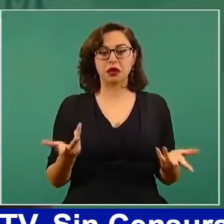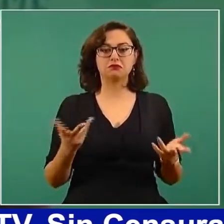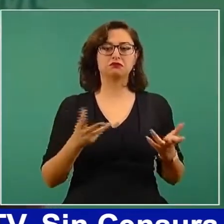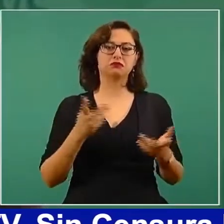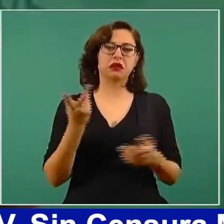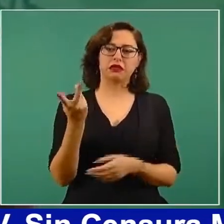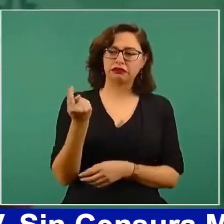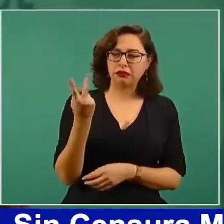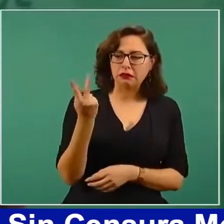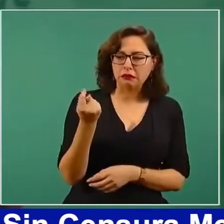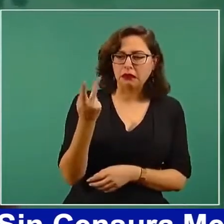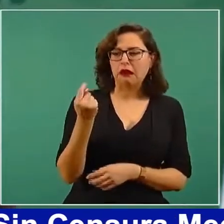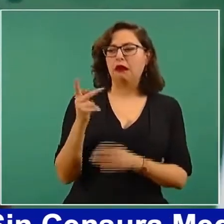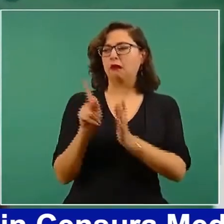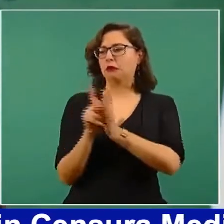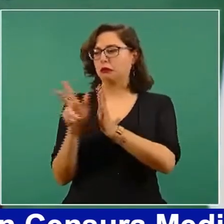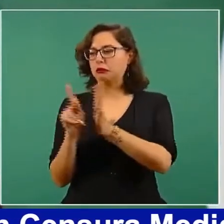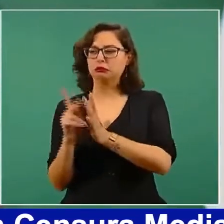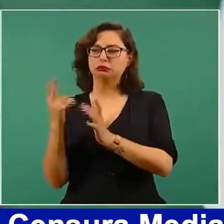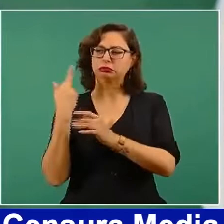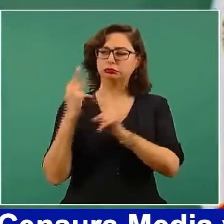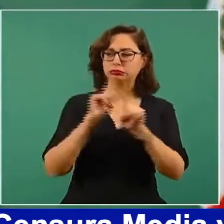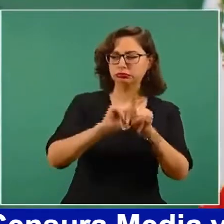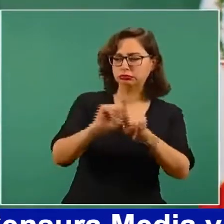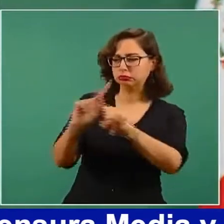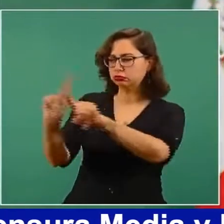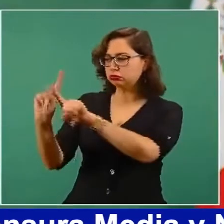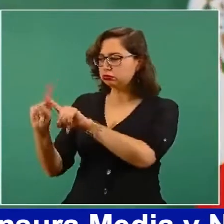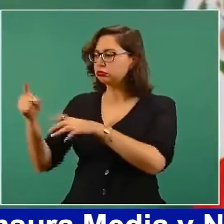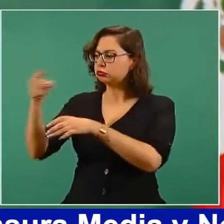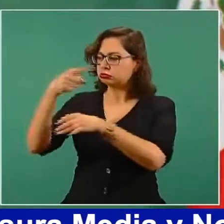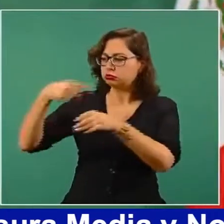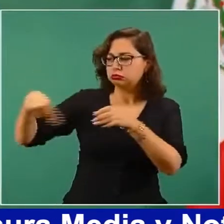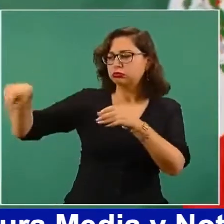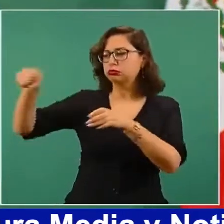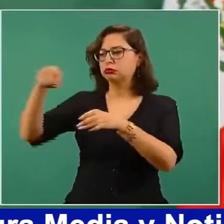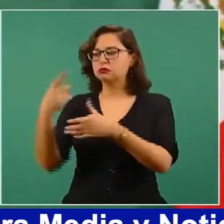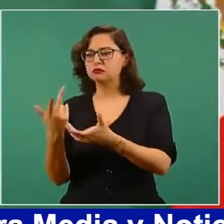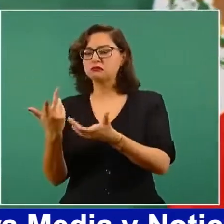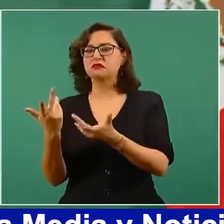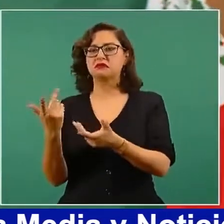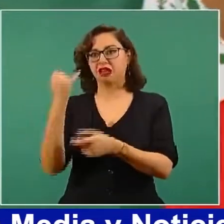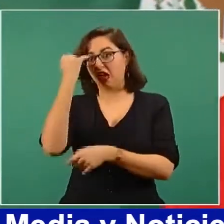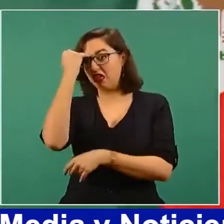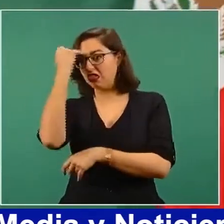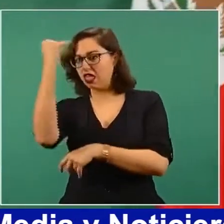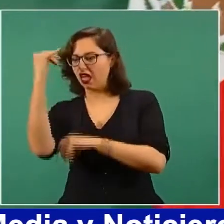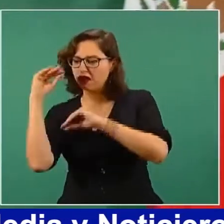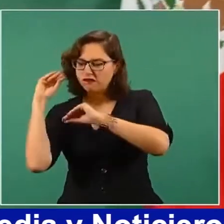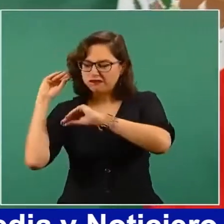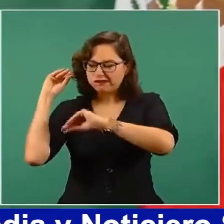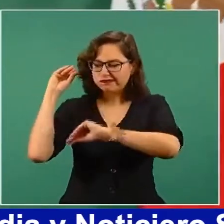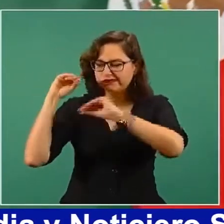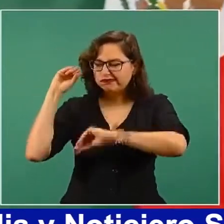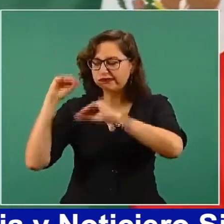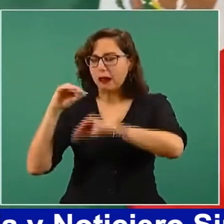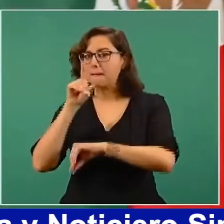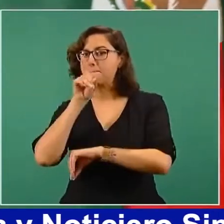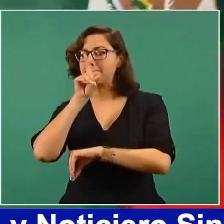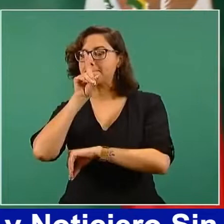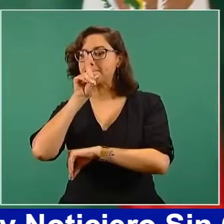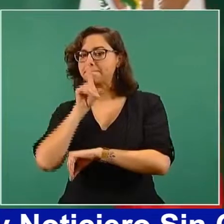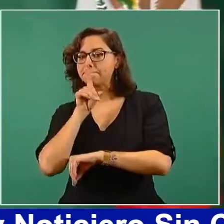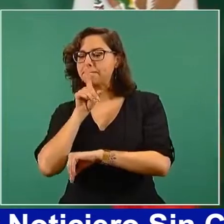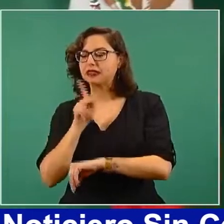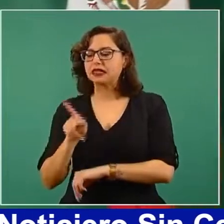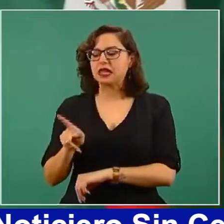que se realizan en los